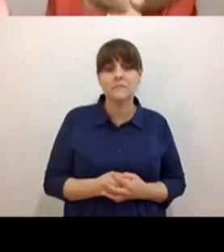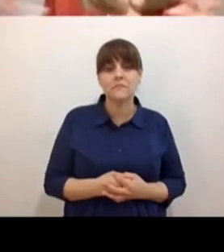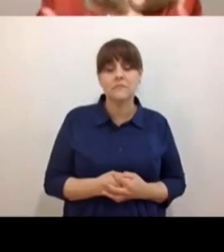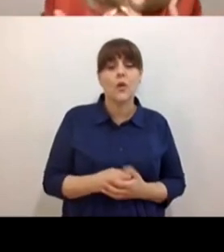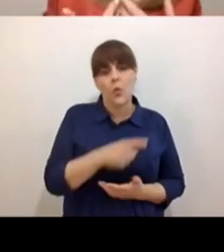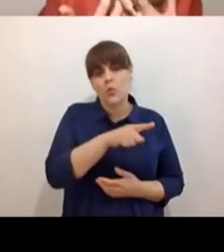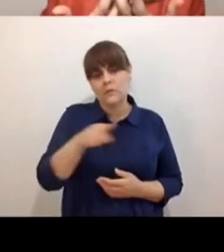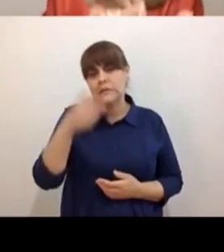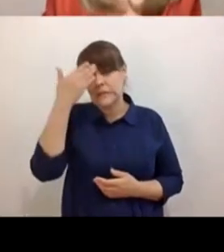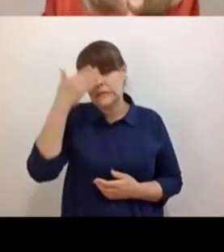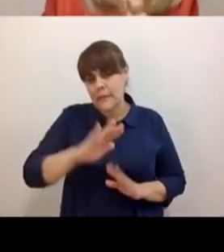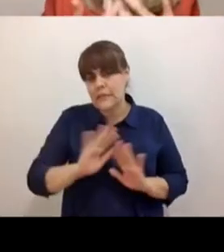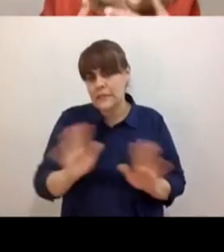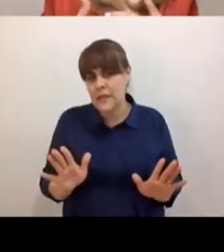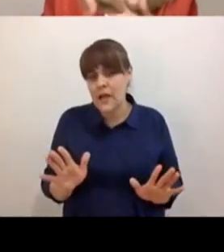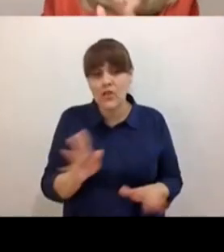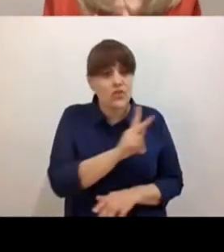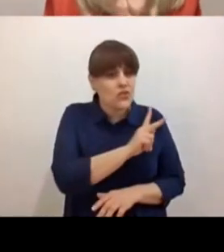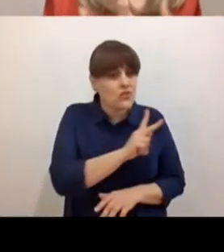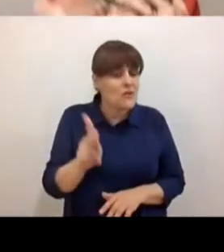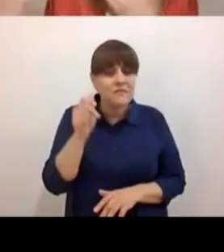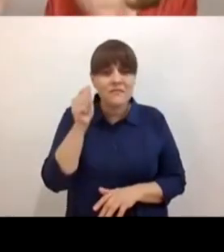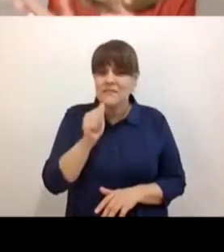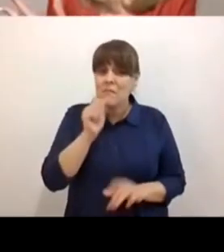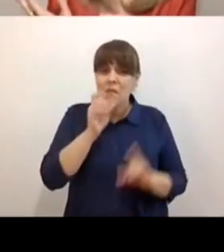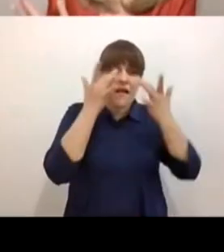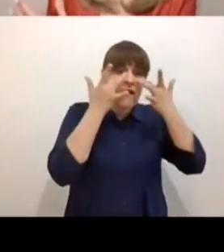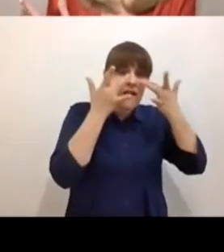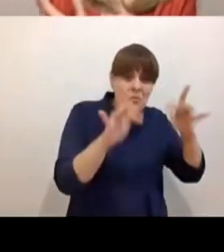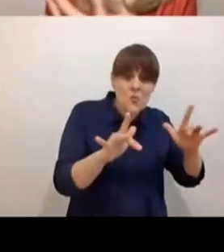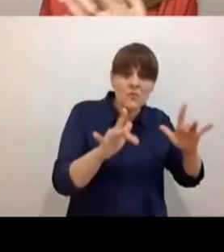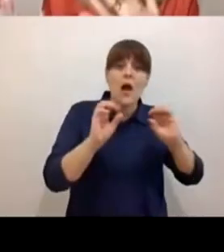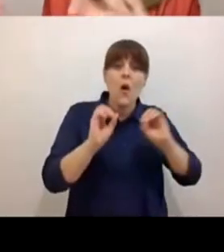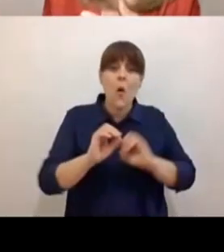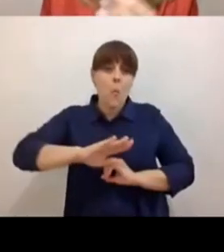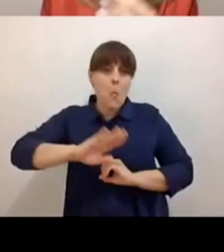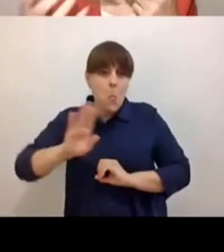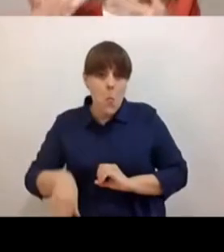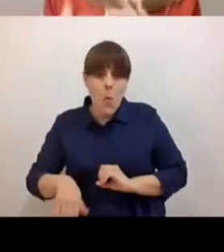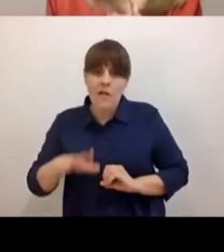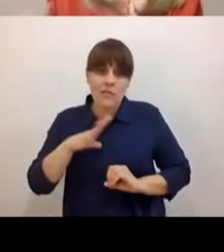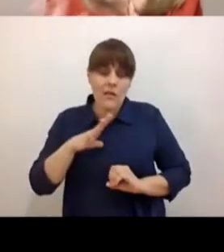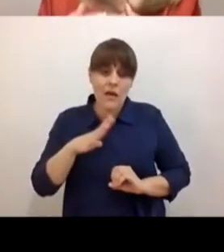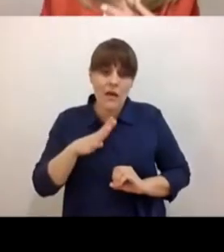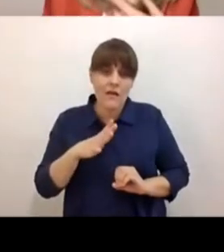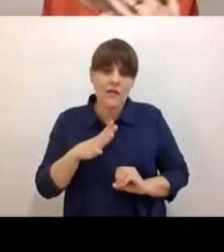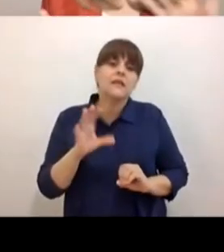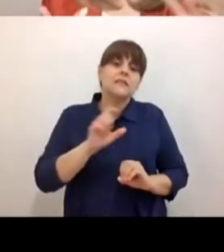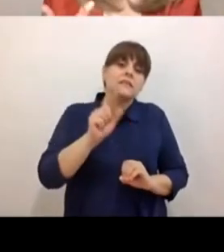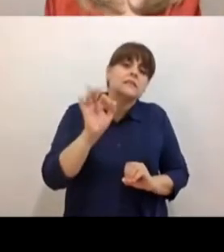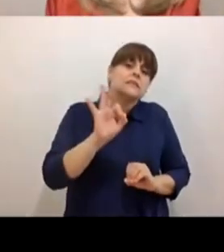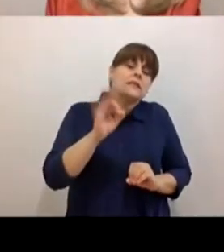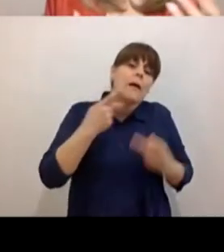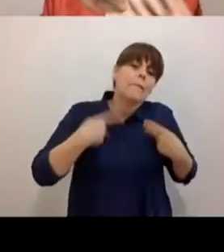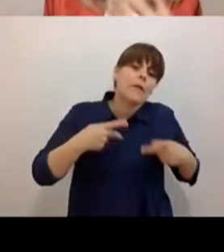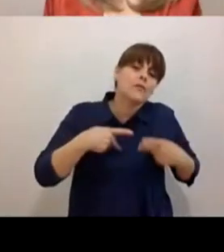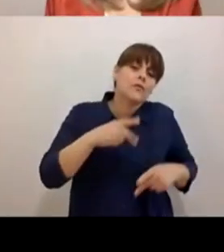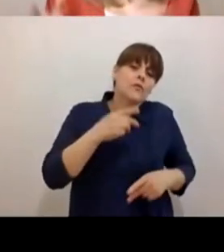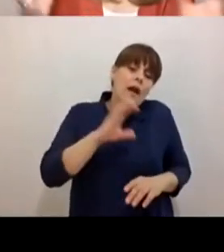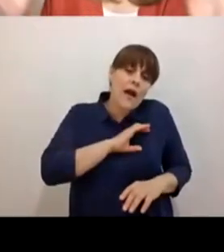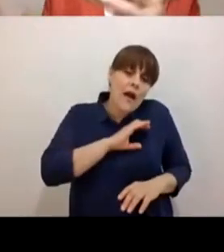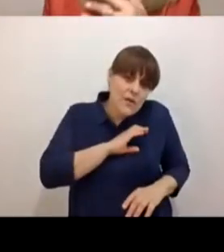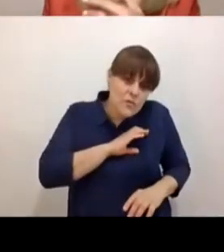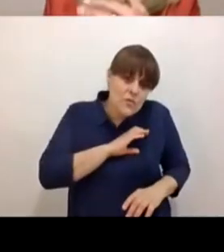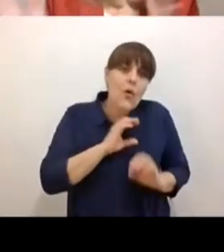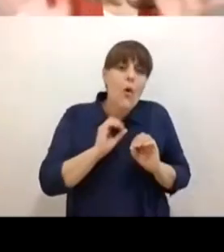sabemos, todos hemos perdido algo en nuestra vida. Si no ha sido un ser querido, hemos perdido, como bien decía Soren y decía Ana, ¿no?